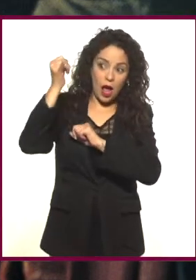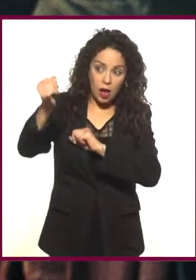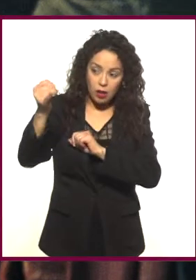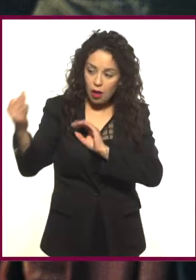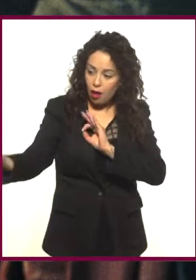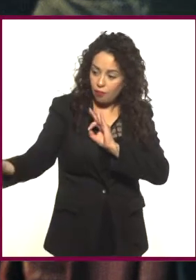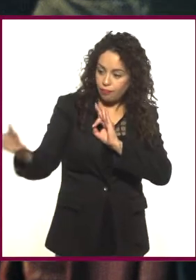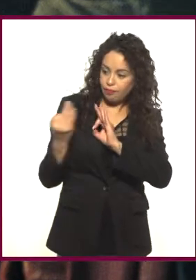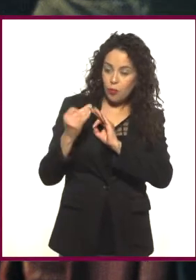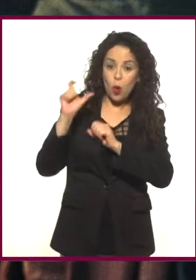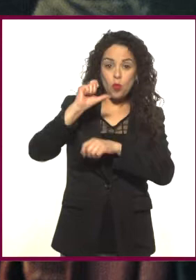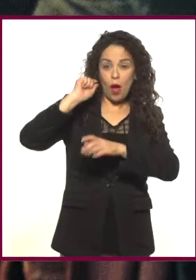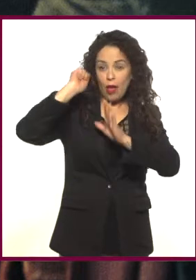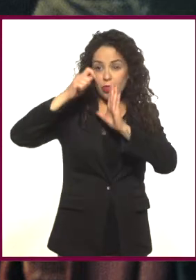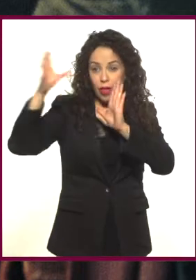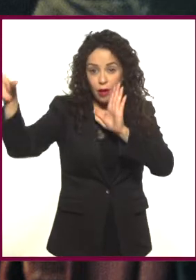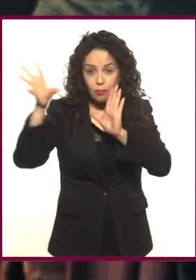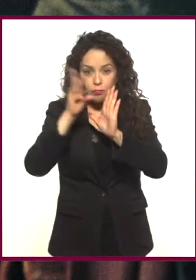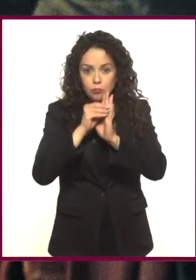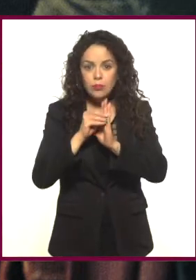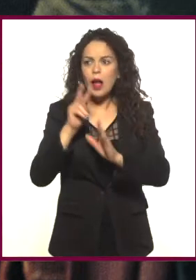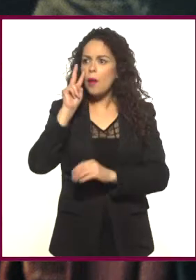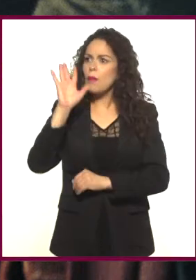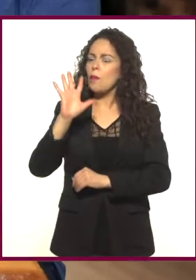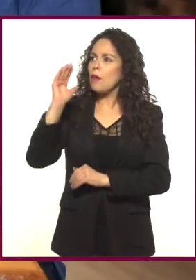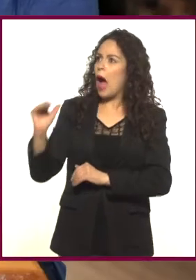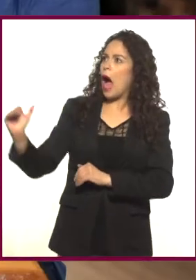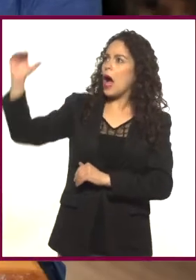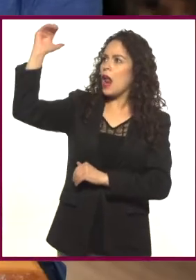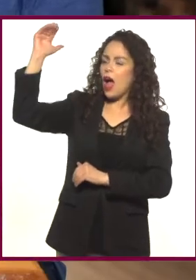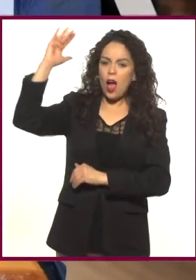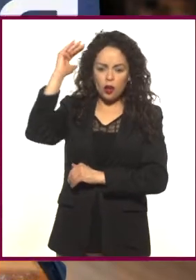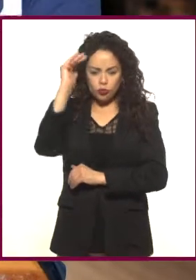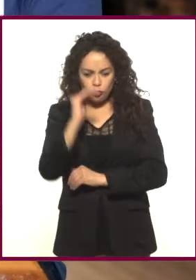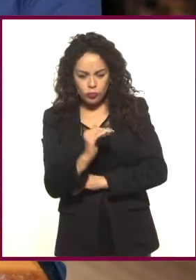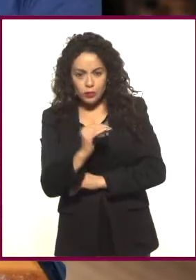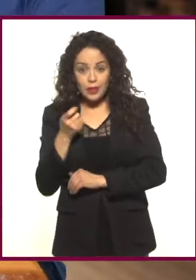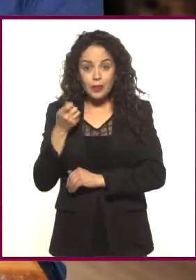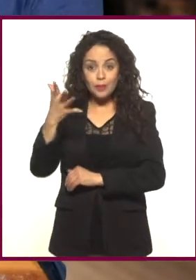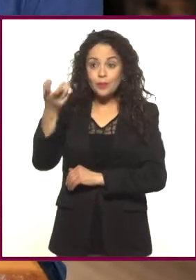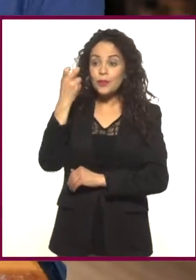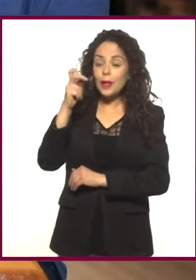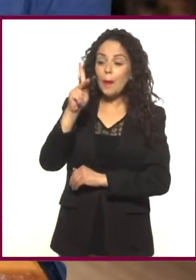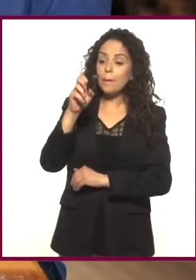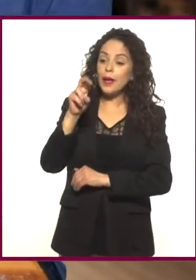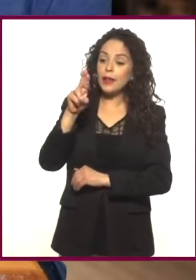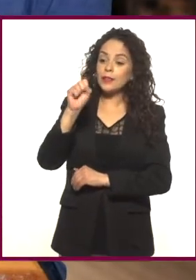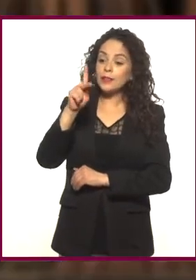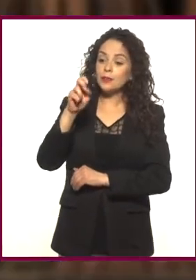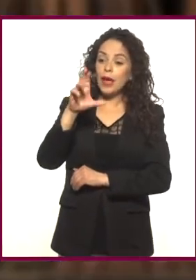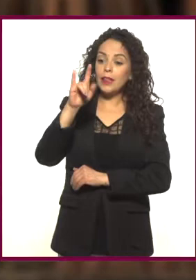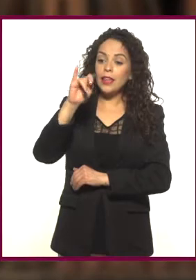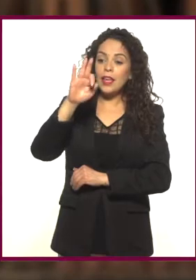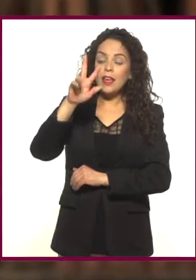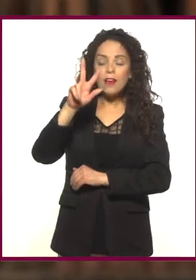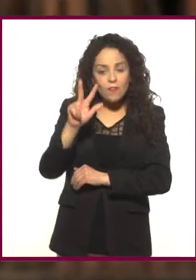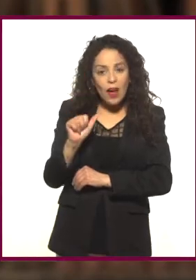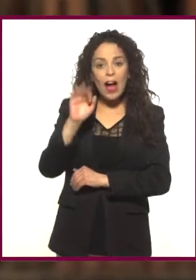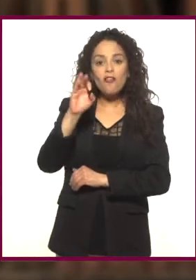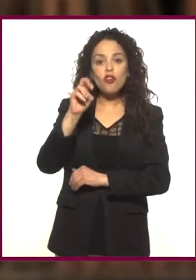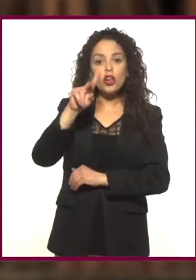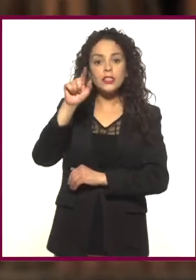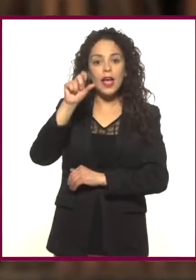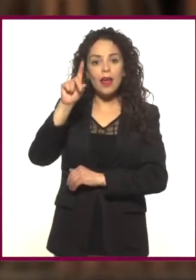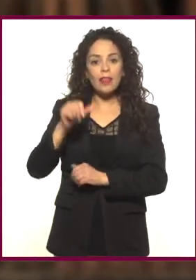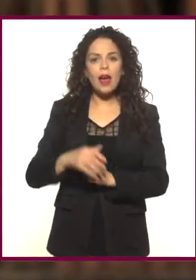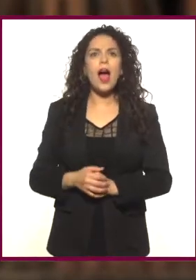en la cámara parezca que uno es más grande y el otro pequeño. Eso se le llama perspectiva forzada. Ah, como esas fotos de gente que